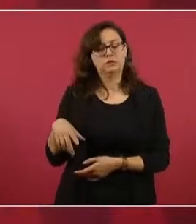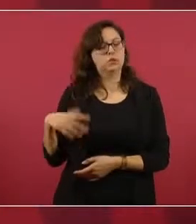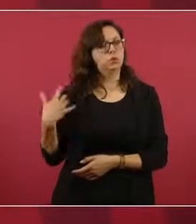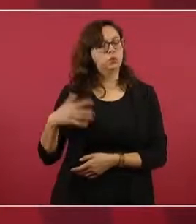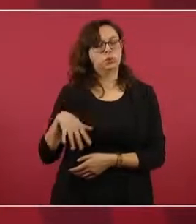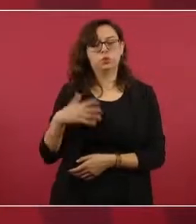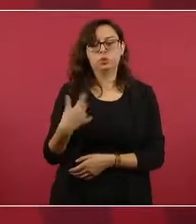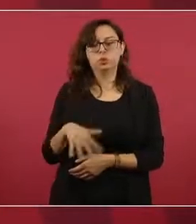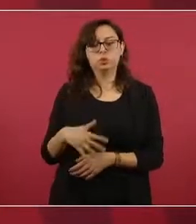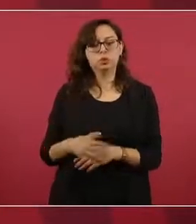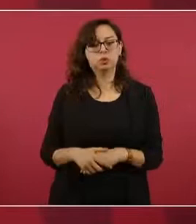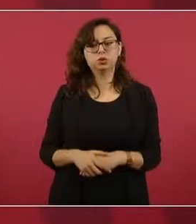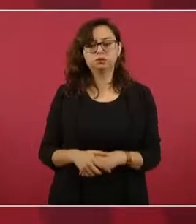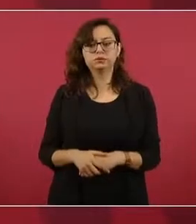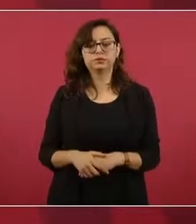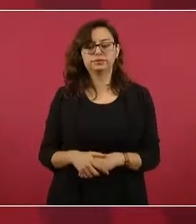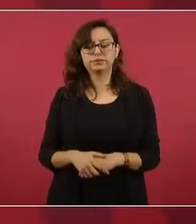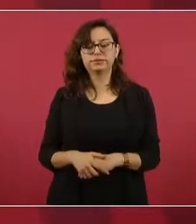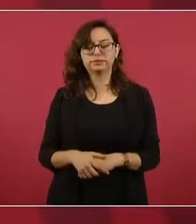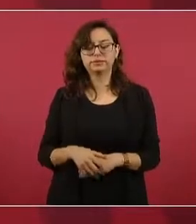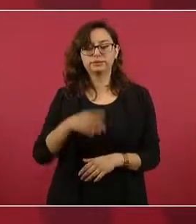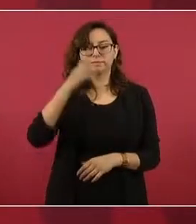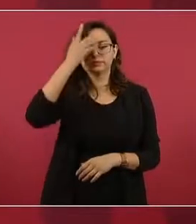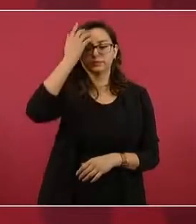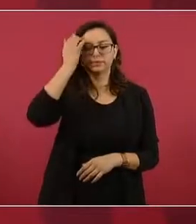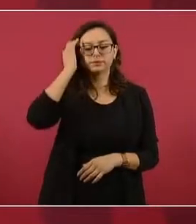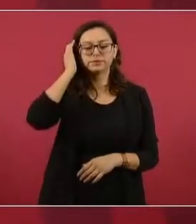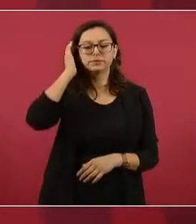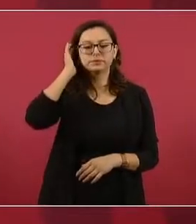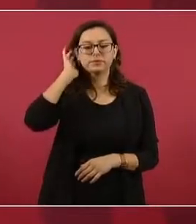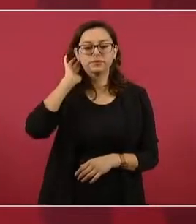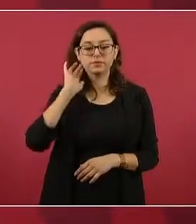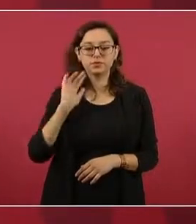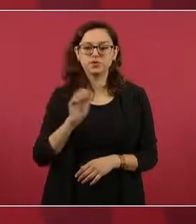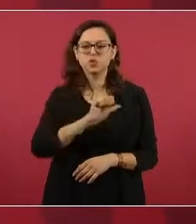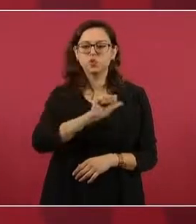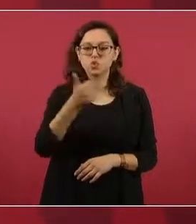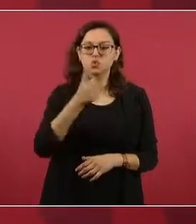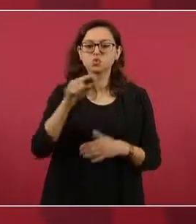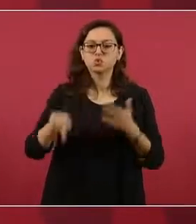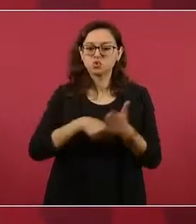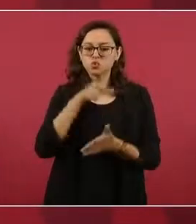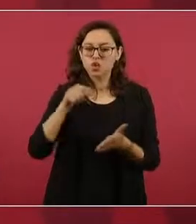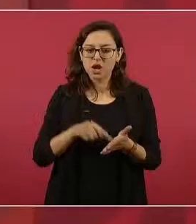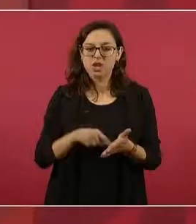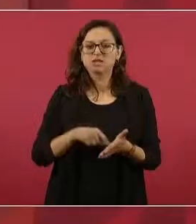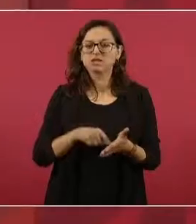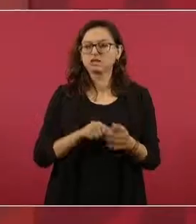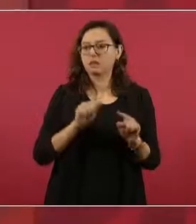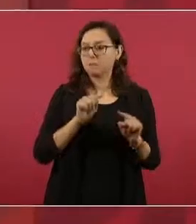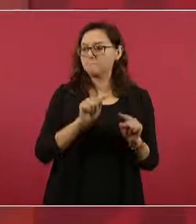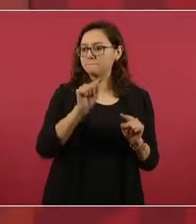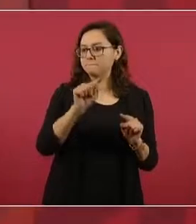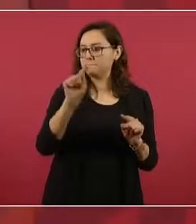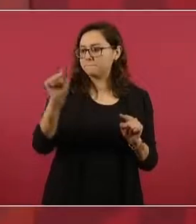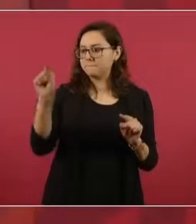otros sitios, otras zonas